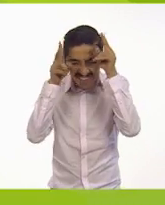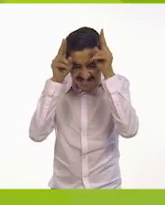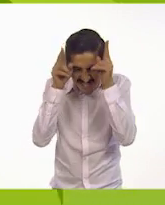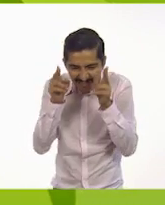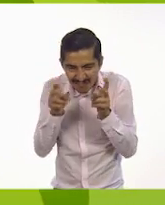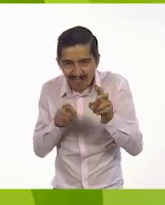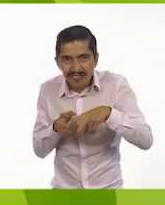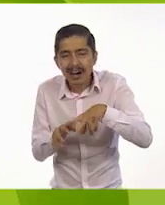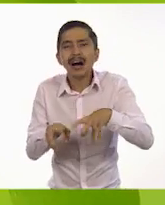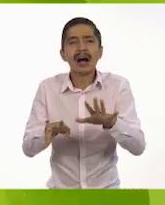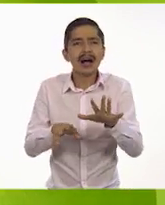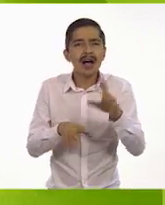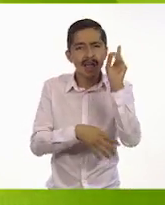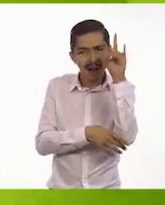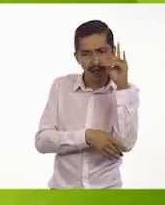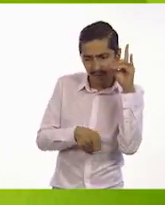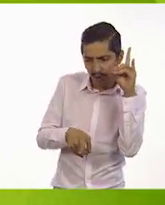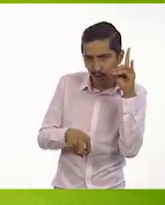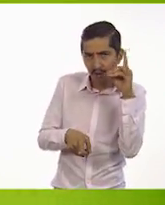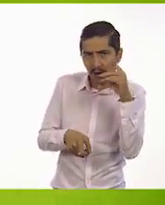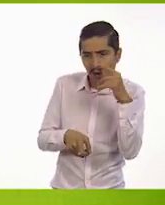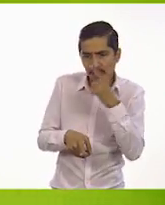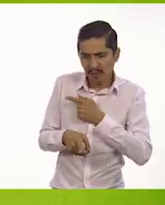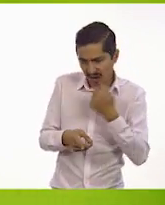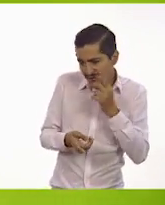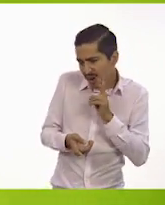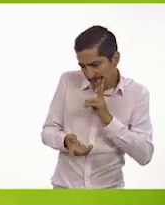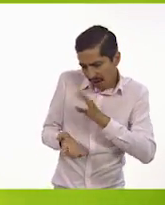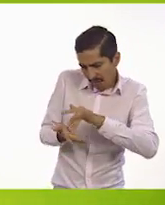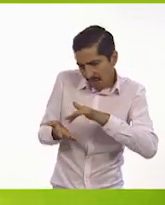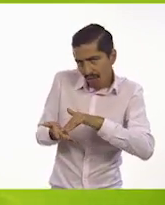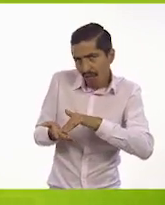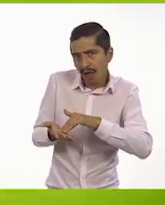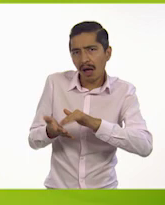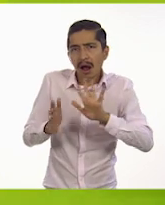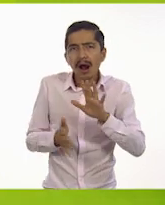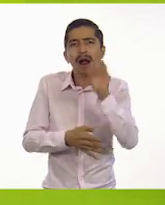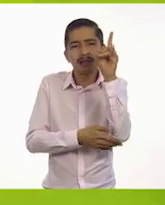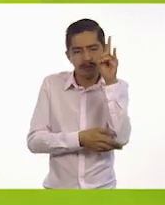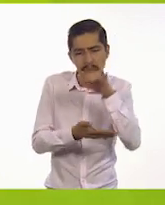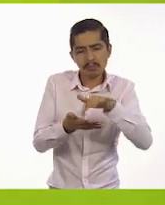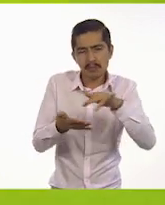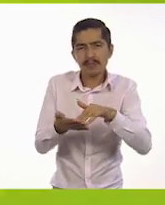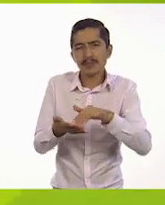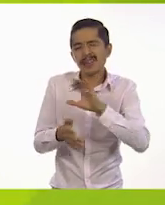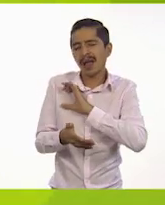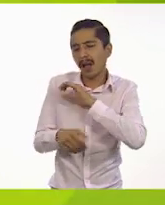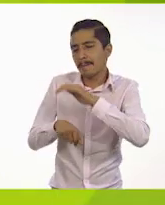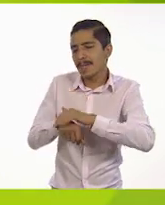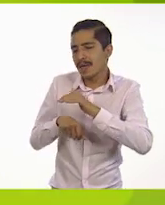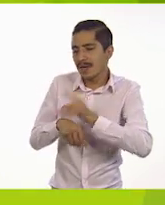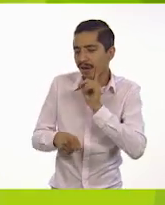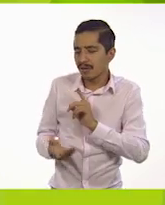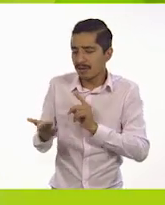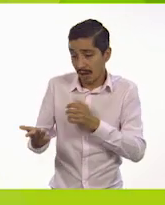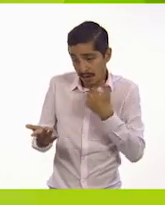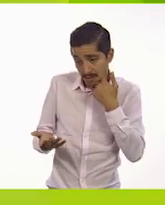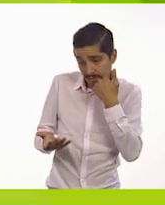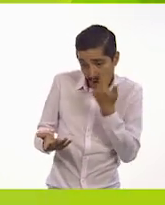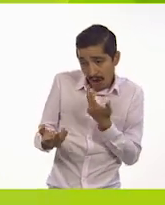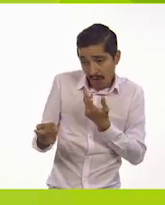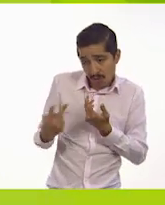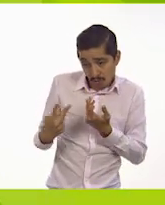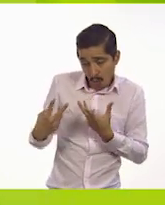dijo la jirafa. Me gustaría leerla. Y la jirafa leyó. Queridísima amiga, ¿quiere usted